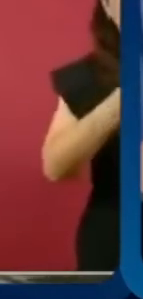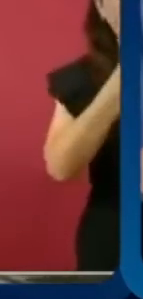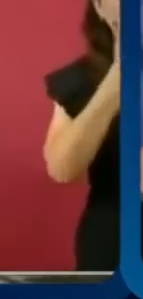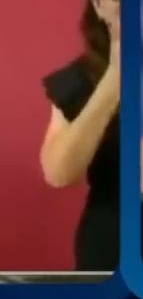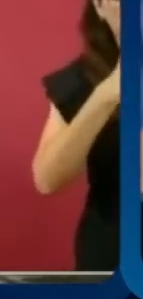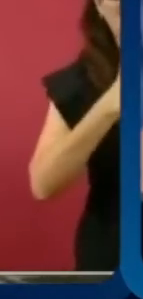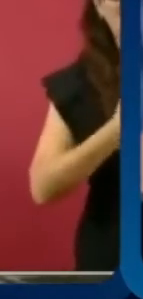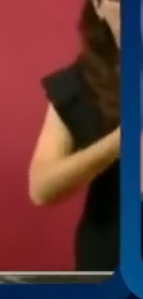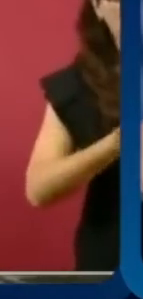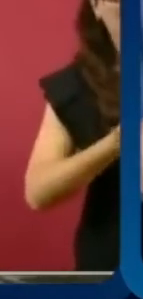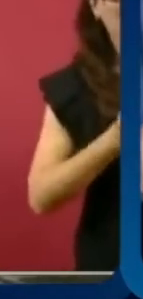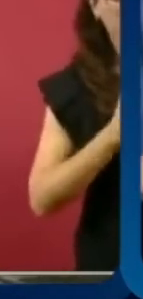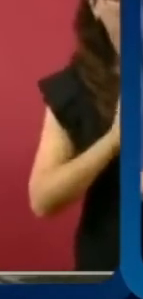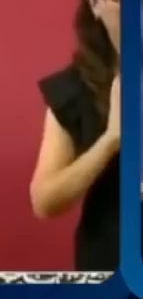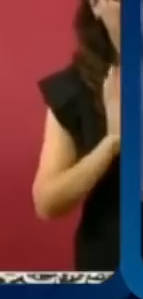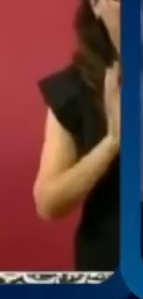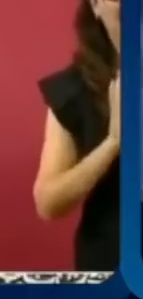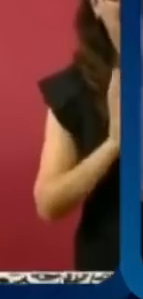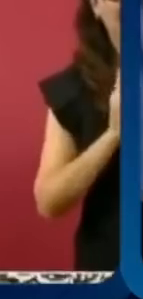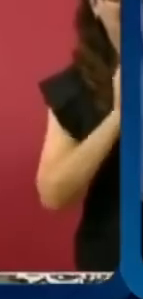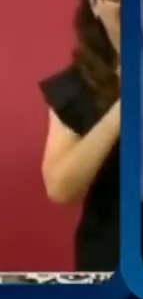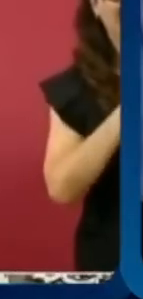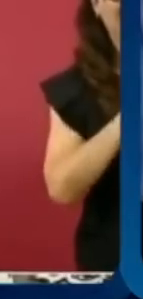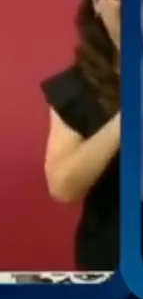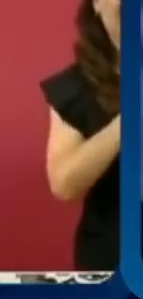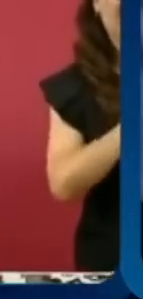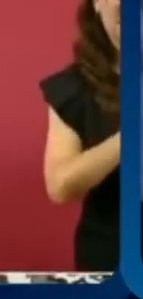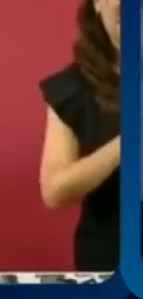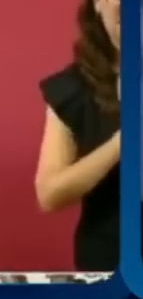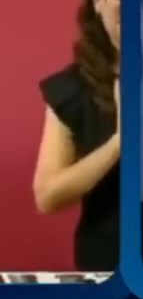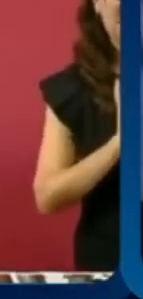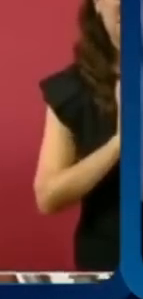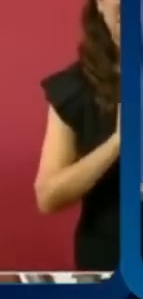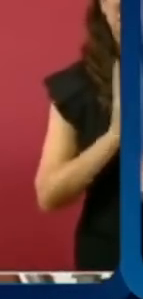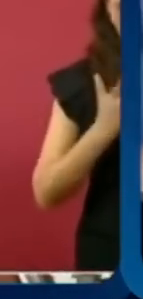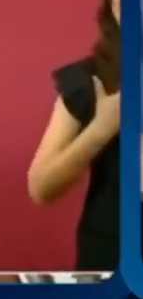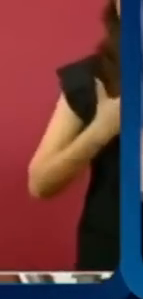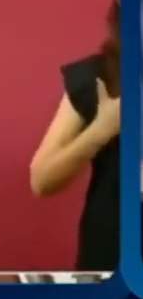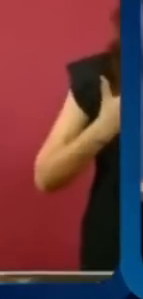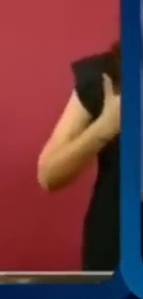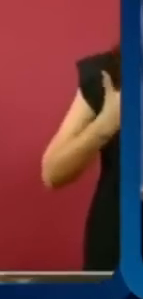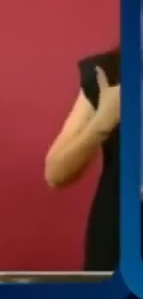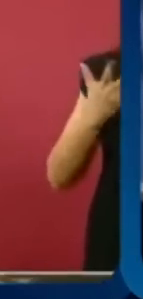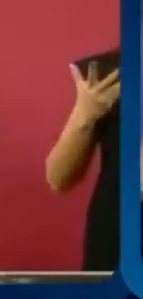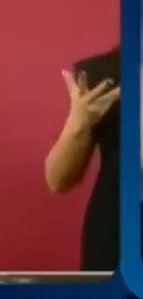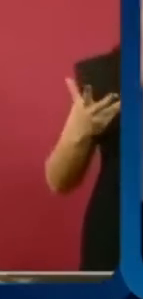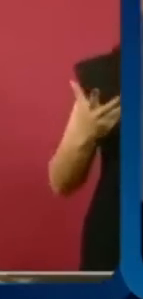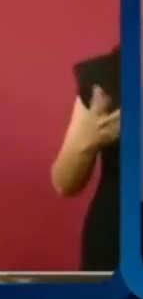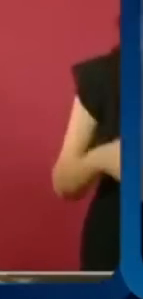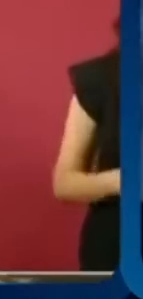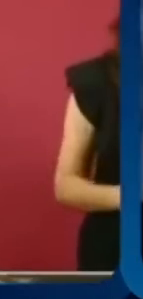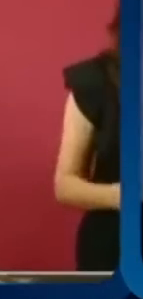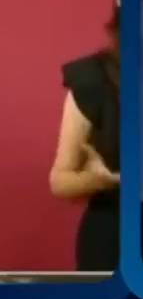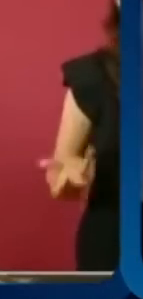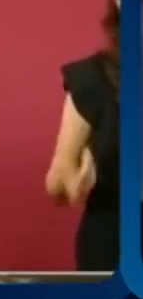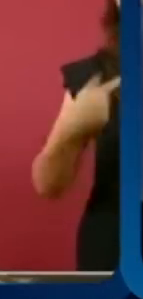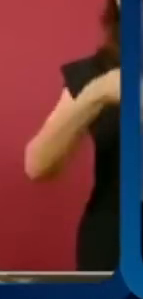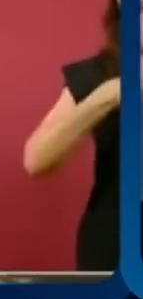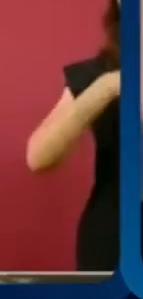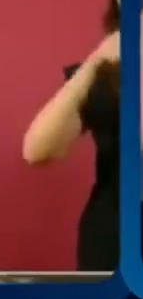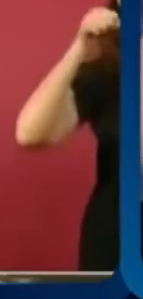al ver cómo pierde terreno y que en realidad, bueno, pues comienzan sus actos